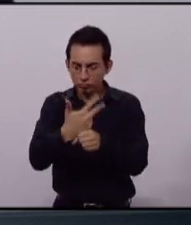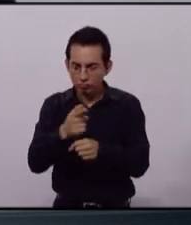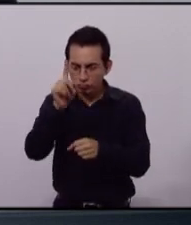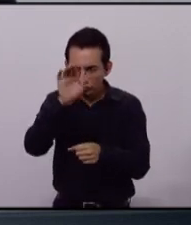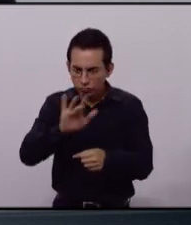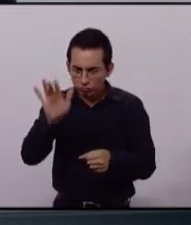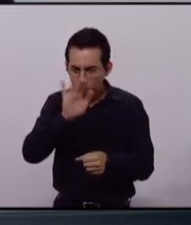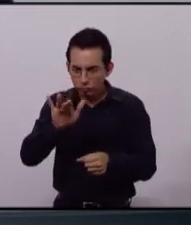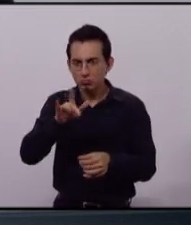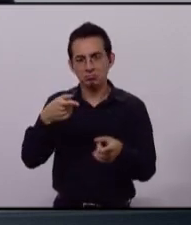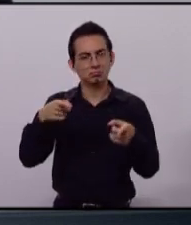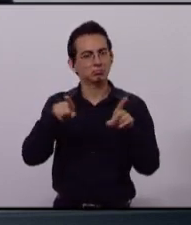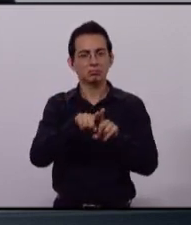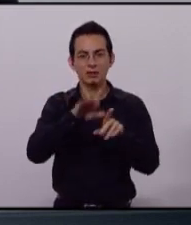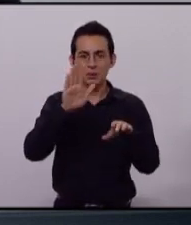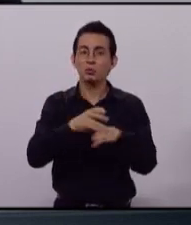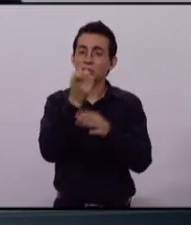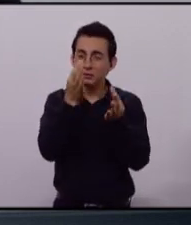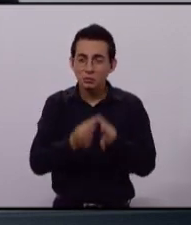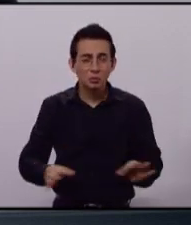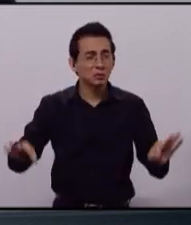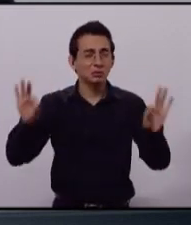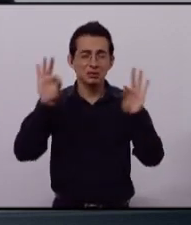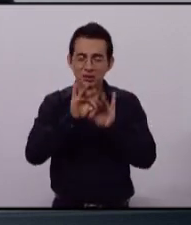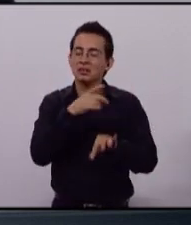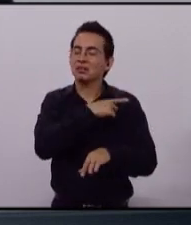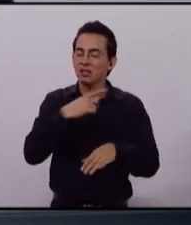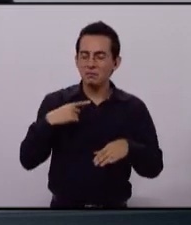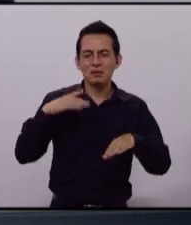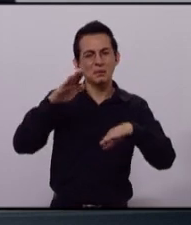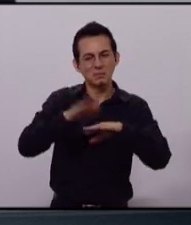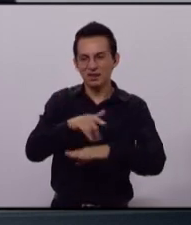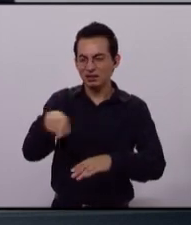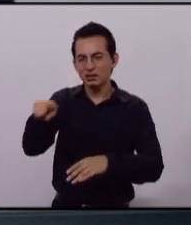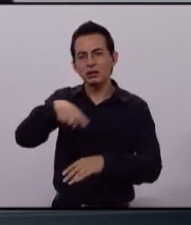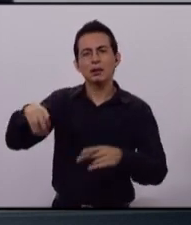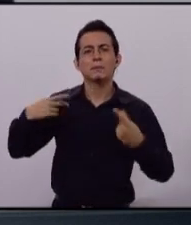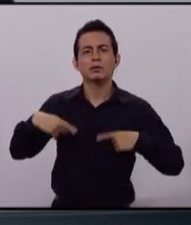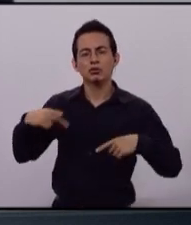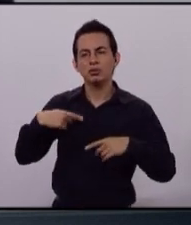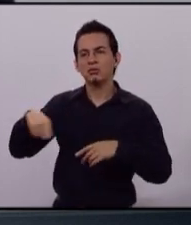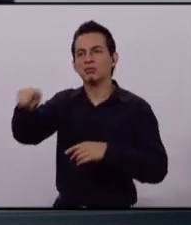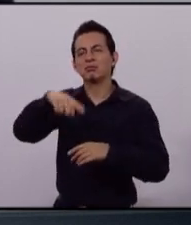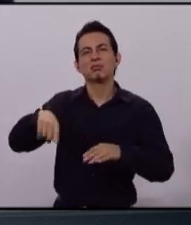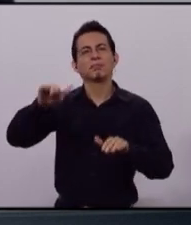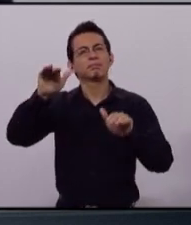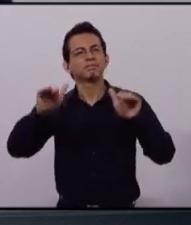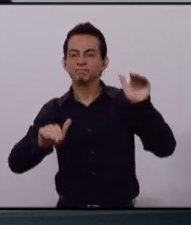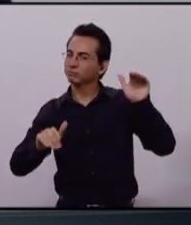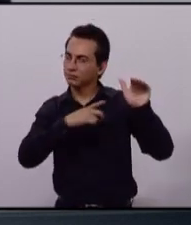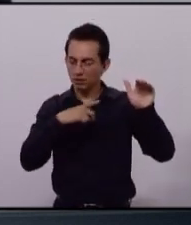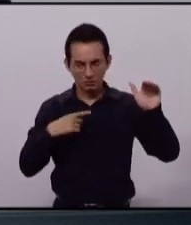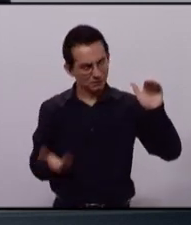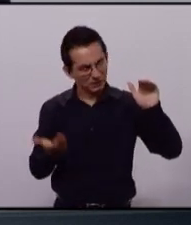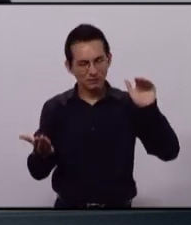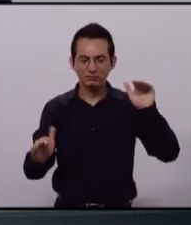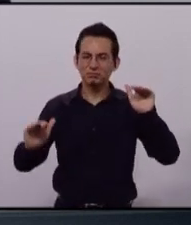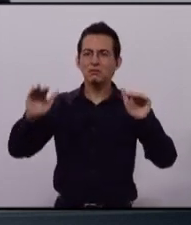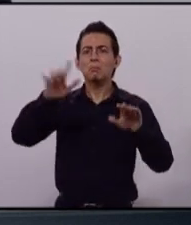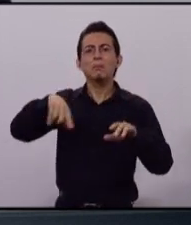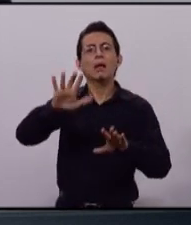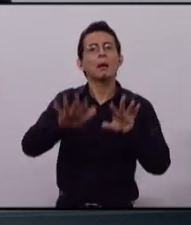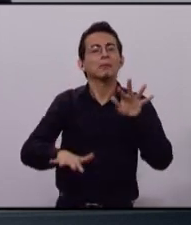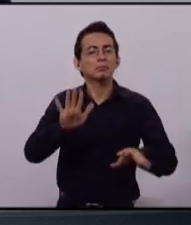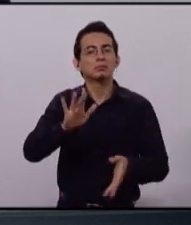es cierto. Necesitamos regresarle a la ciudadanía el poder que se le ha quitado. Ya le tenemos más miedo, inclusive